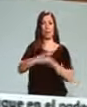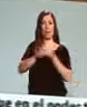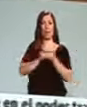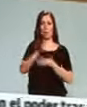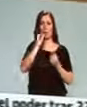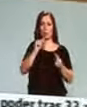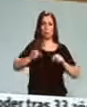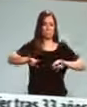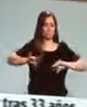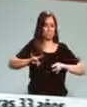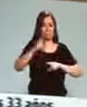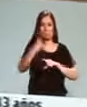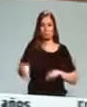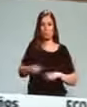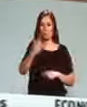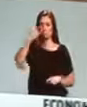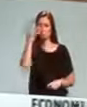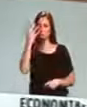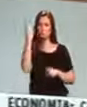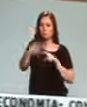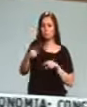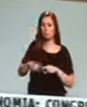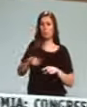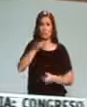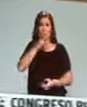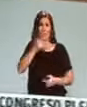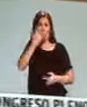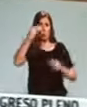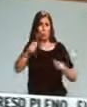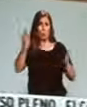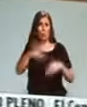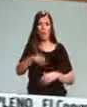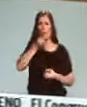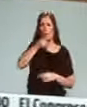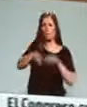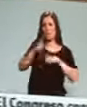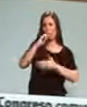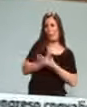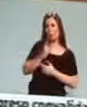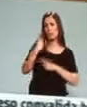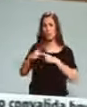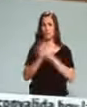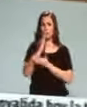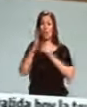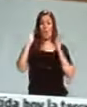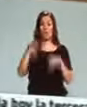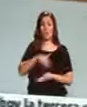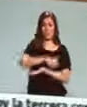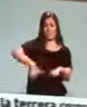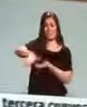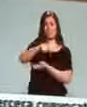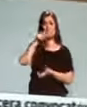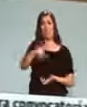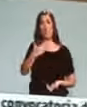estériles, infundados, plagados de sospechas sin confirmar y de informaciones parciales, difícilmente puede